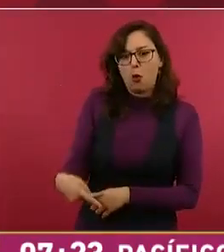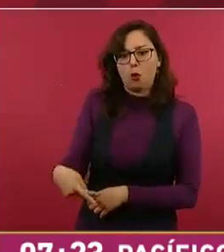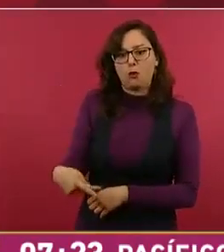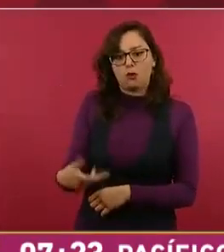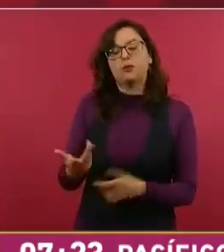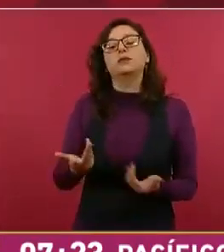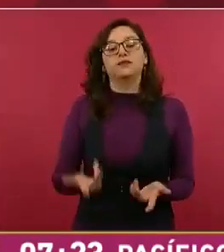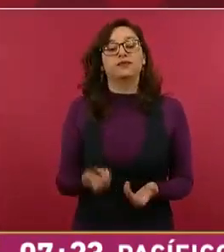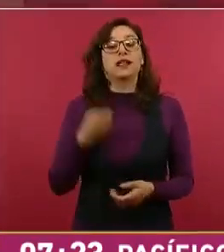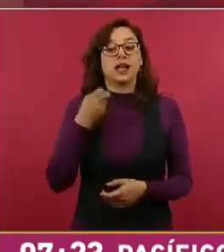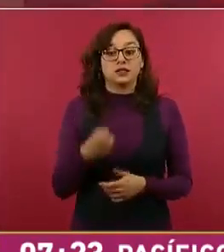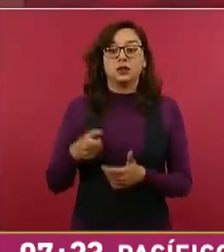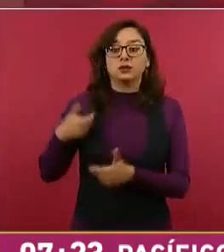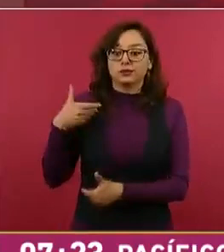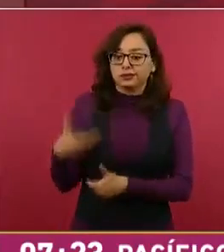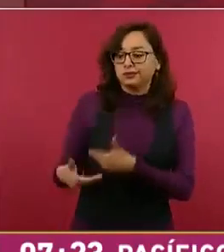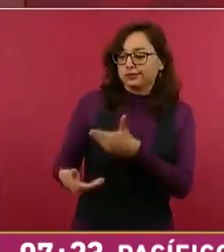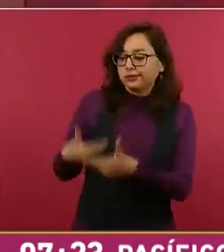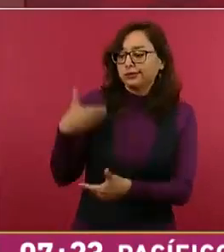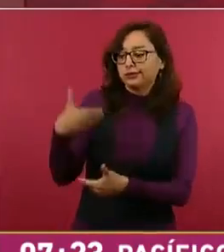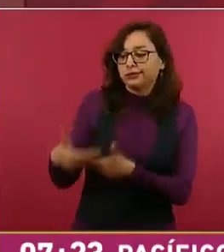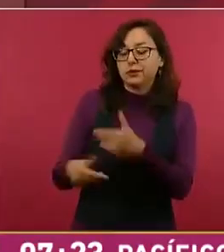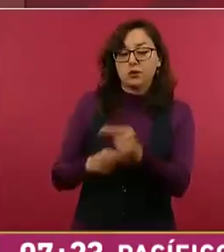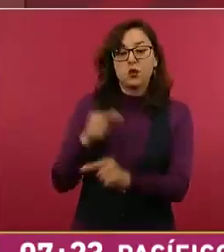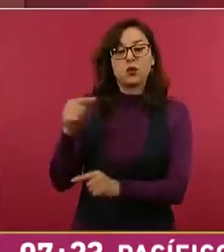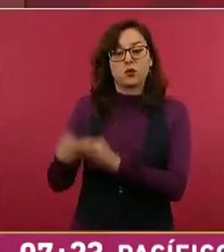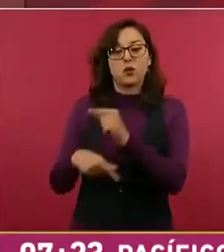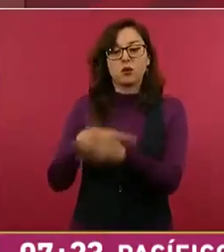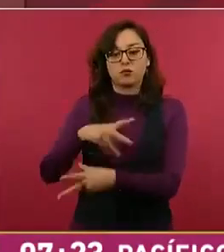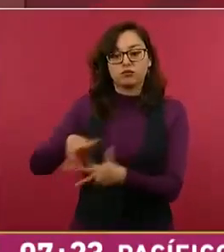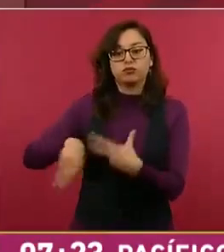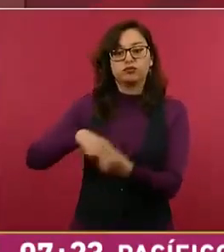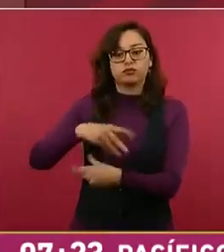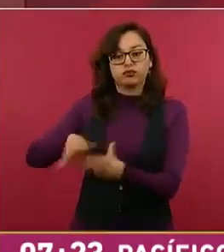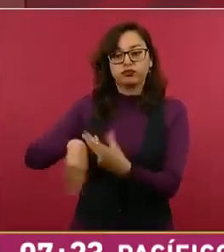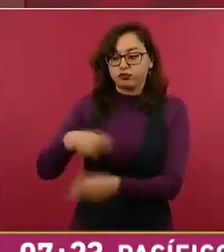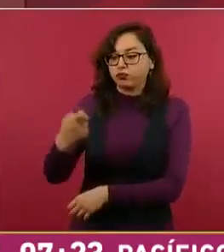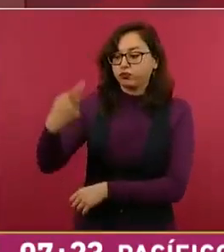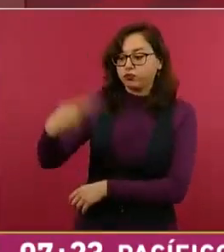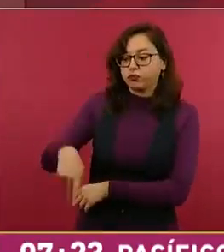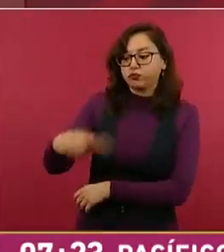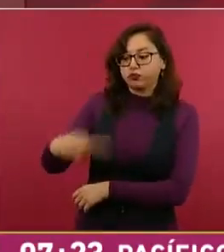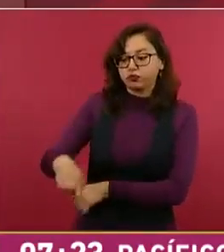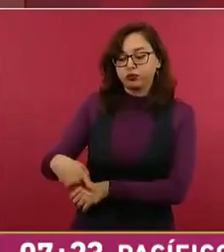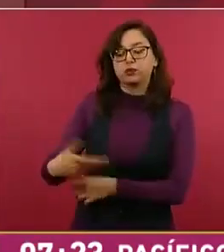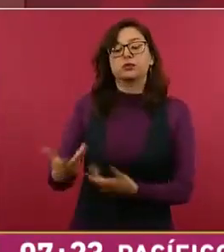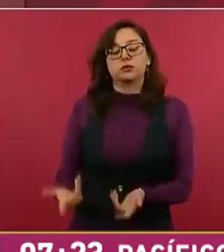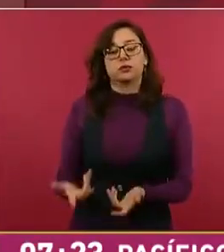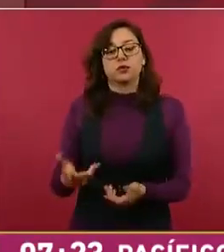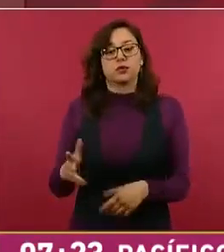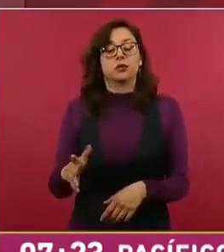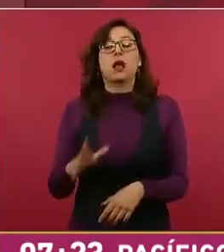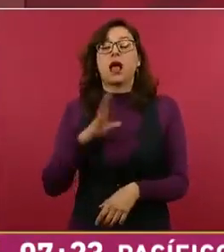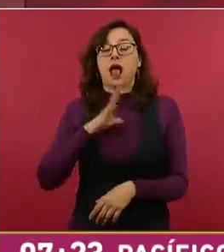las seis refinerías que nos dejaron, que no les dio tiempo